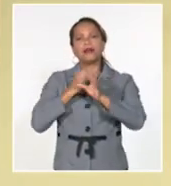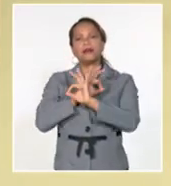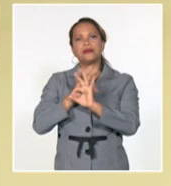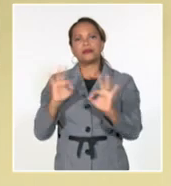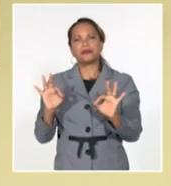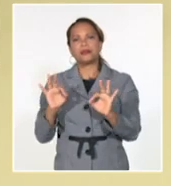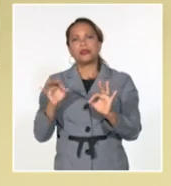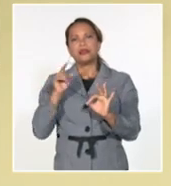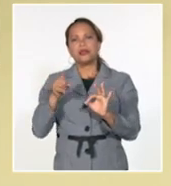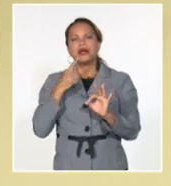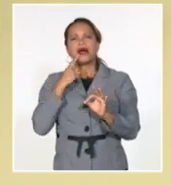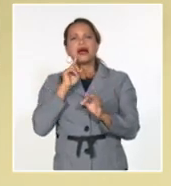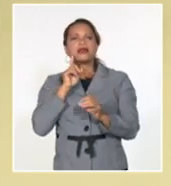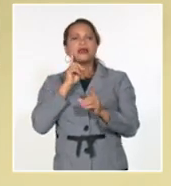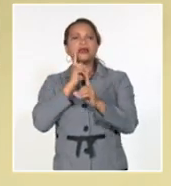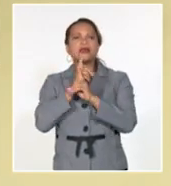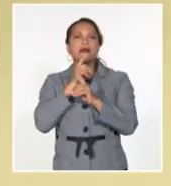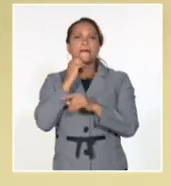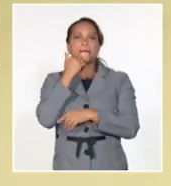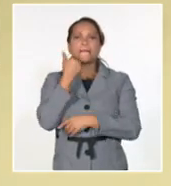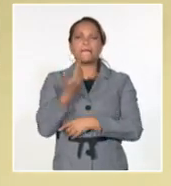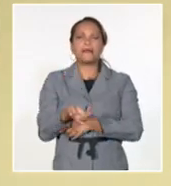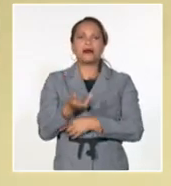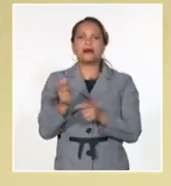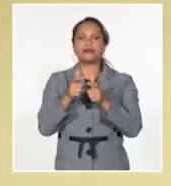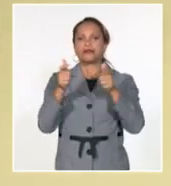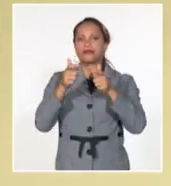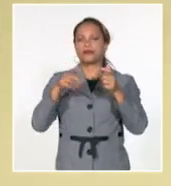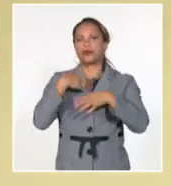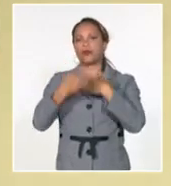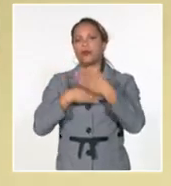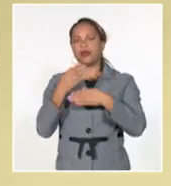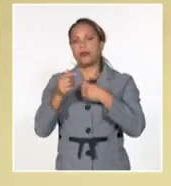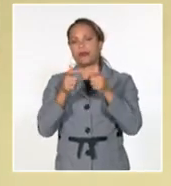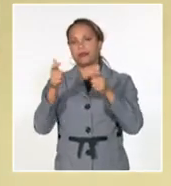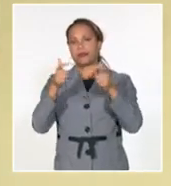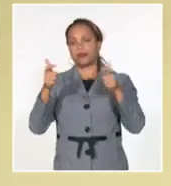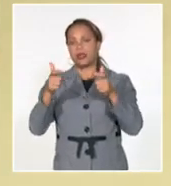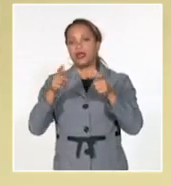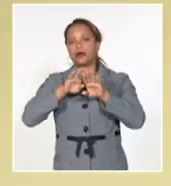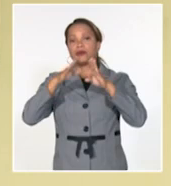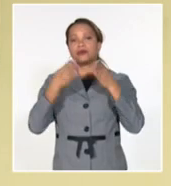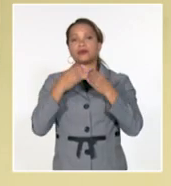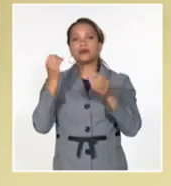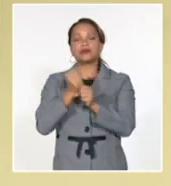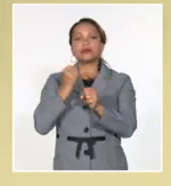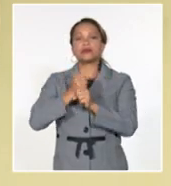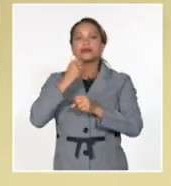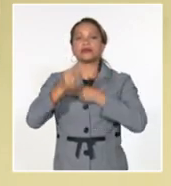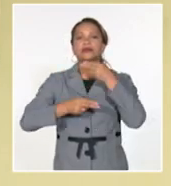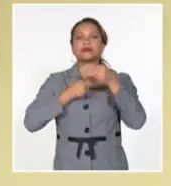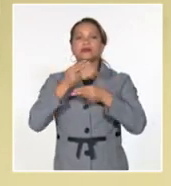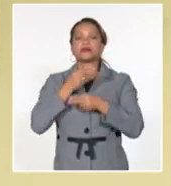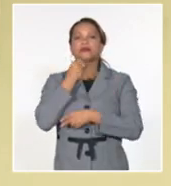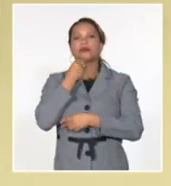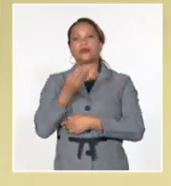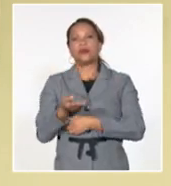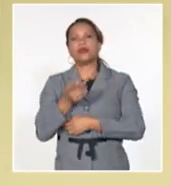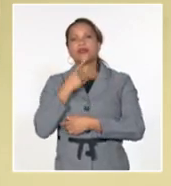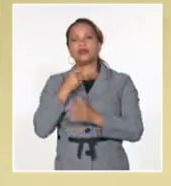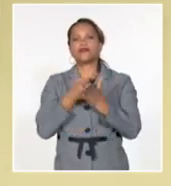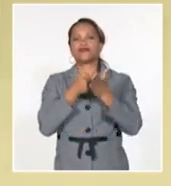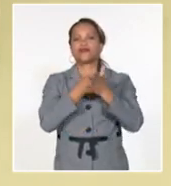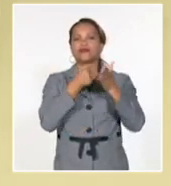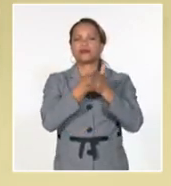donde se concentran la mayor cantidad de problemas y que con las acciones que se hagan puedan ser motores que